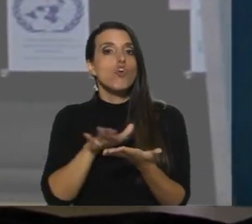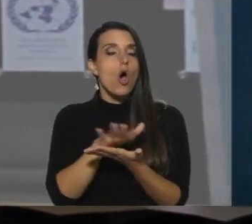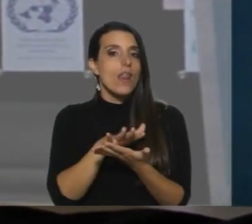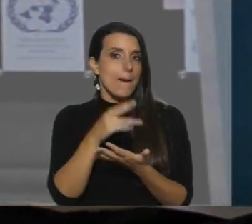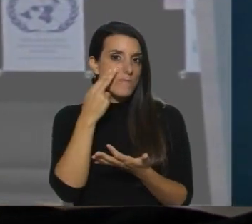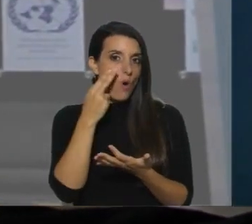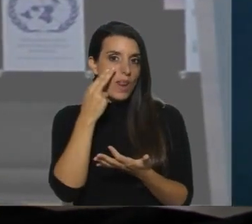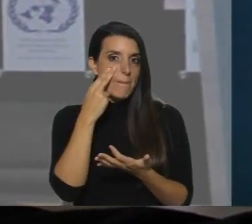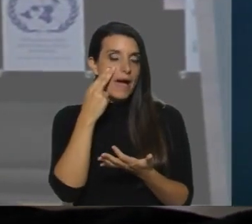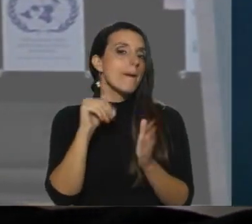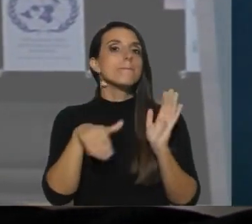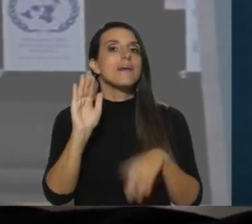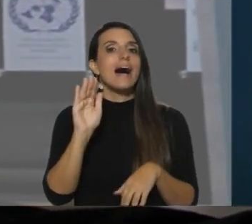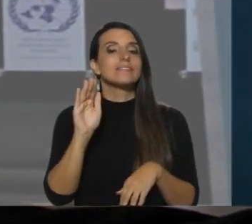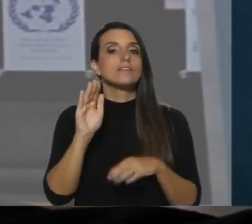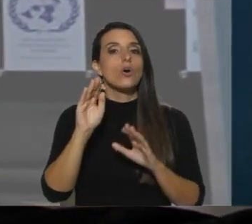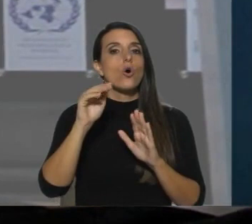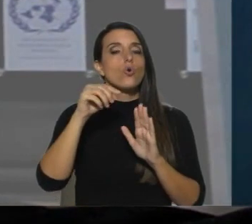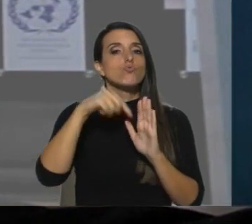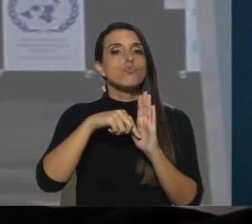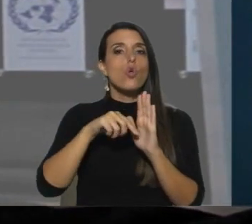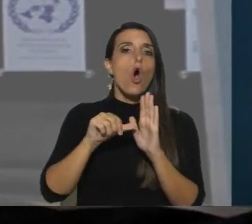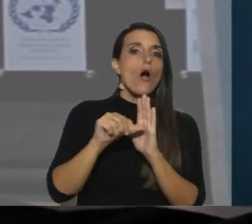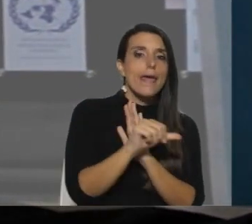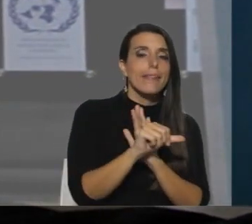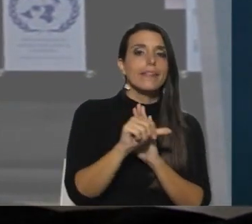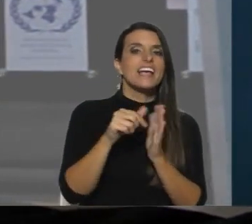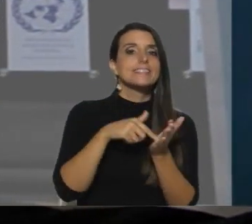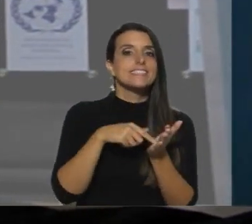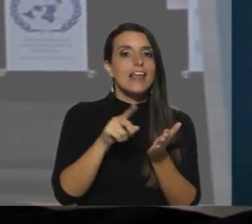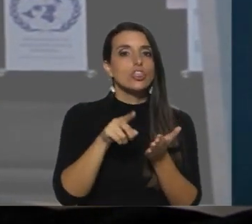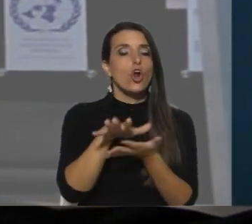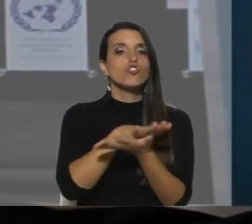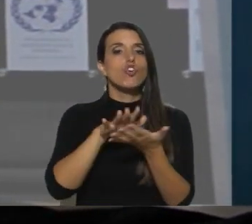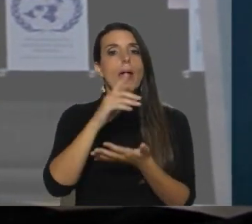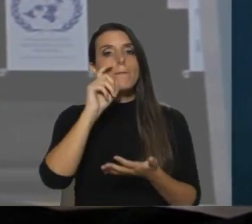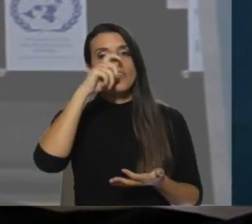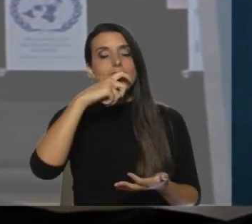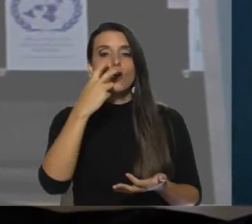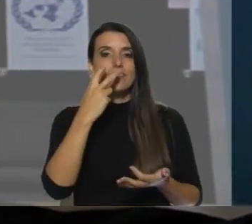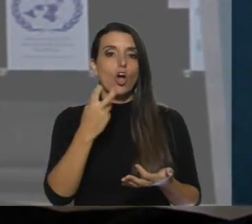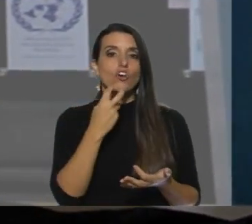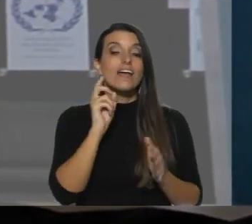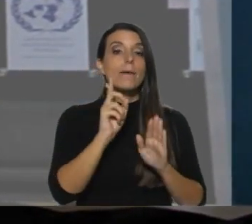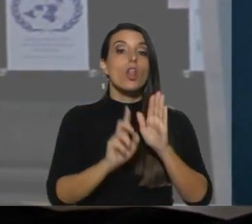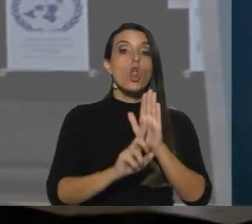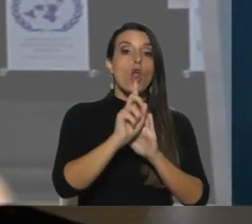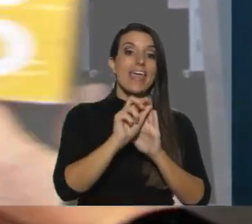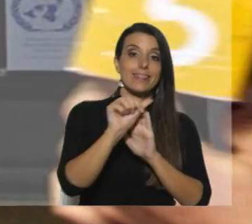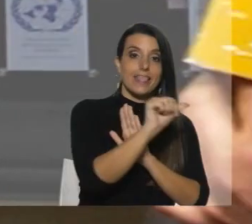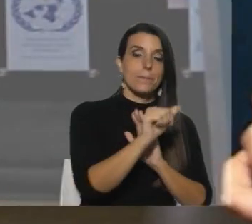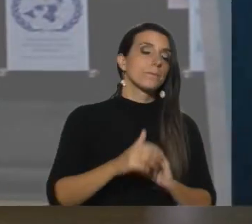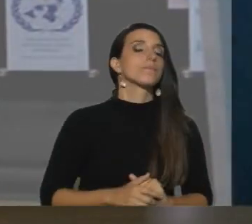afectadas van a ser lo que es el suroeste, centro, parte del área metropolitana, parte de la zona noreste y noroeste del país.